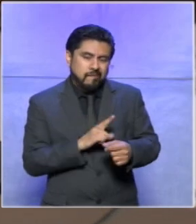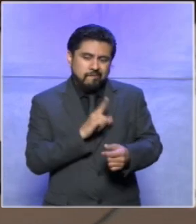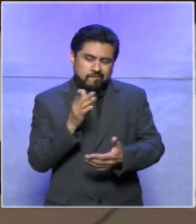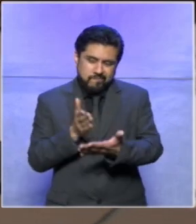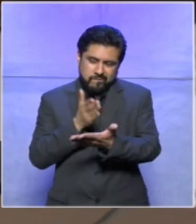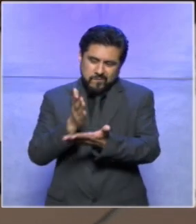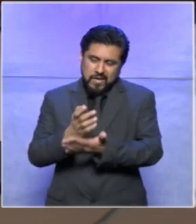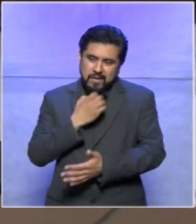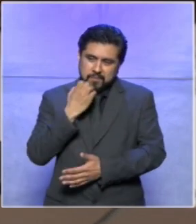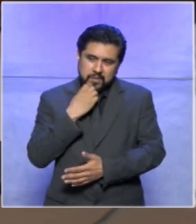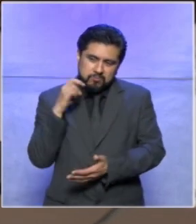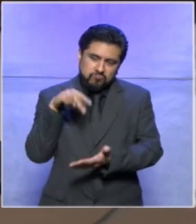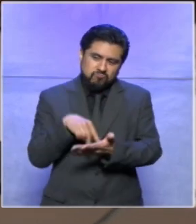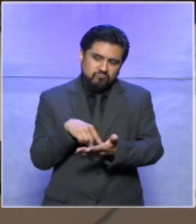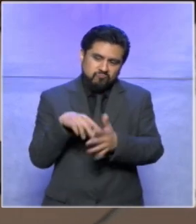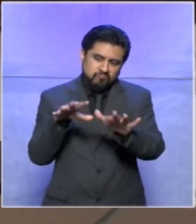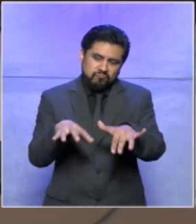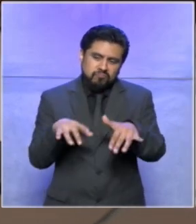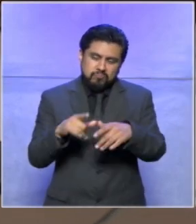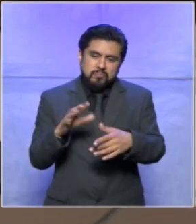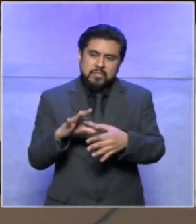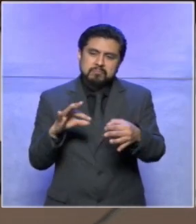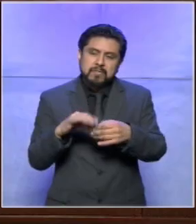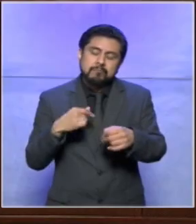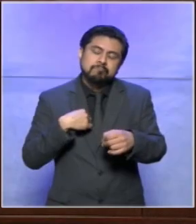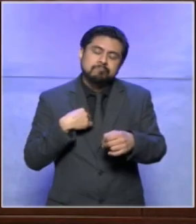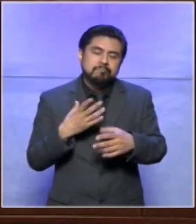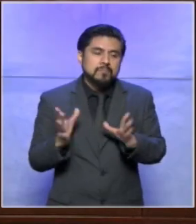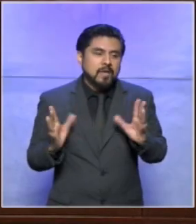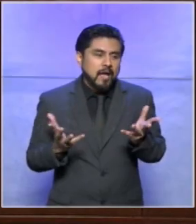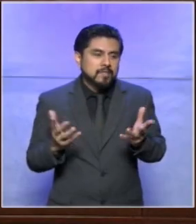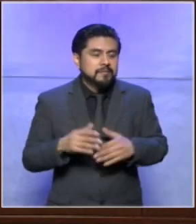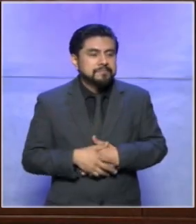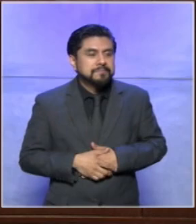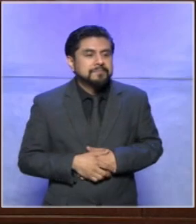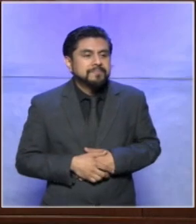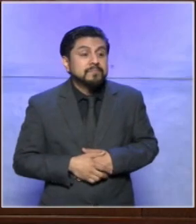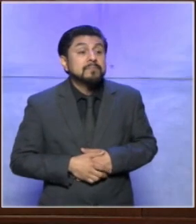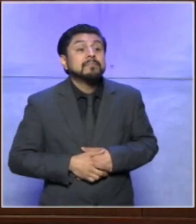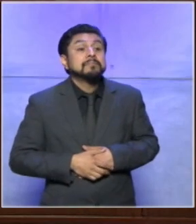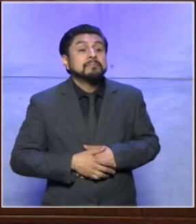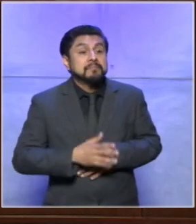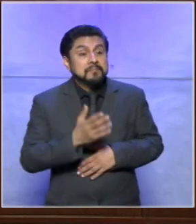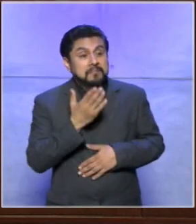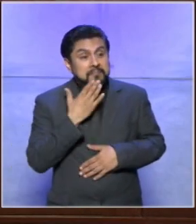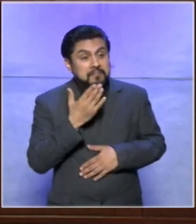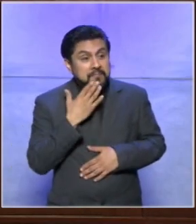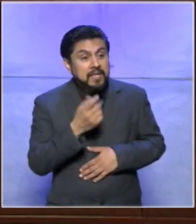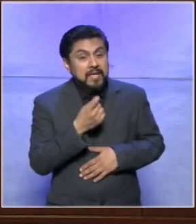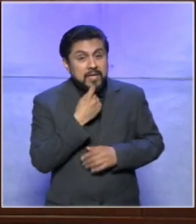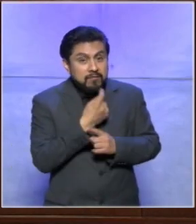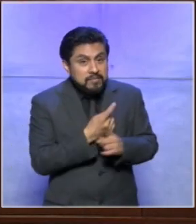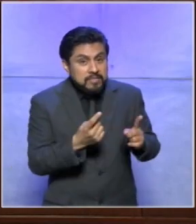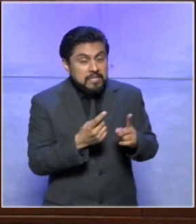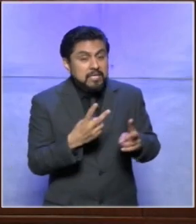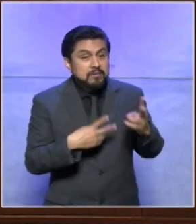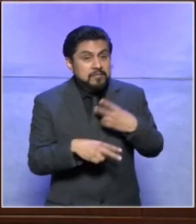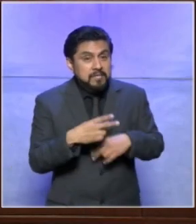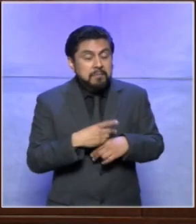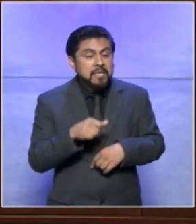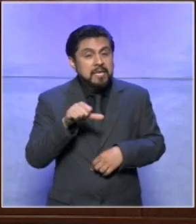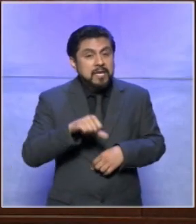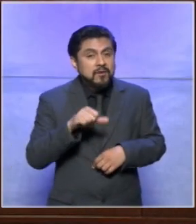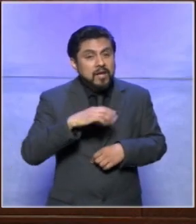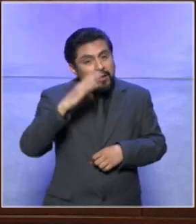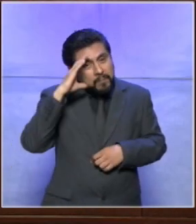contar a mi escuela lo que he logrado bueno pues ahí está lo que piensan las niñas y los niños que participan en el